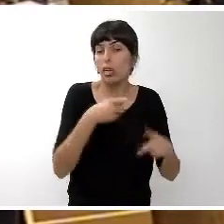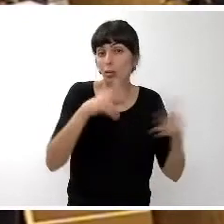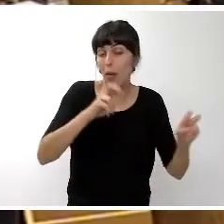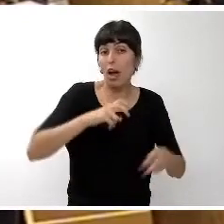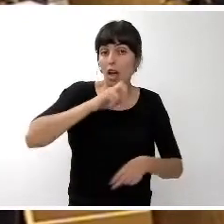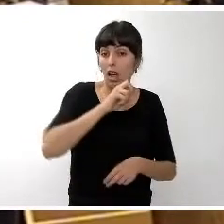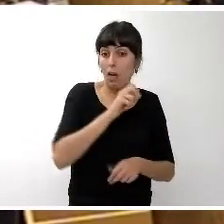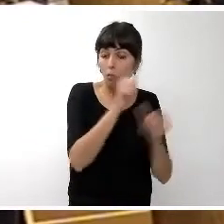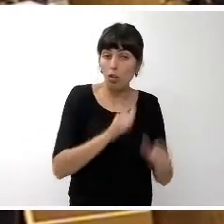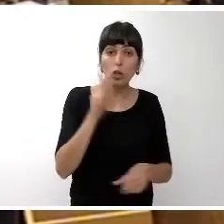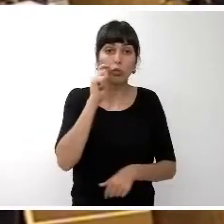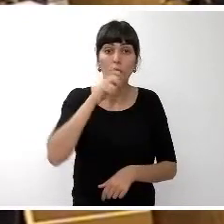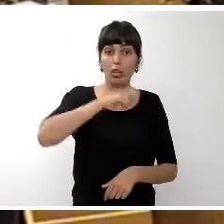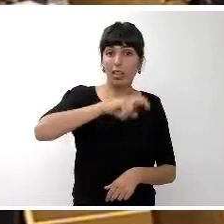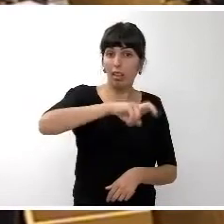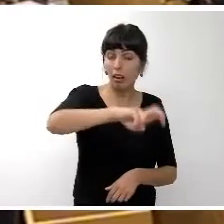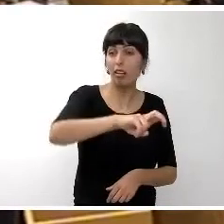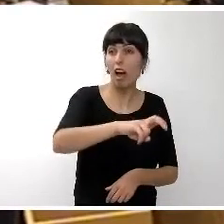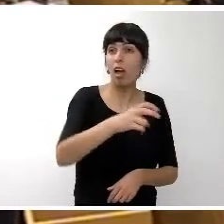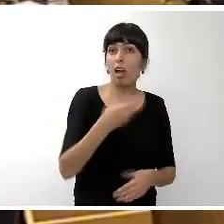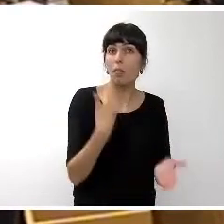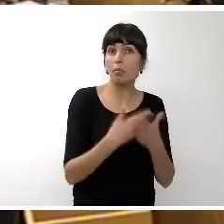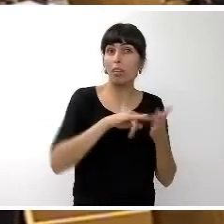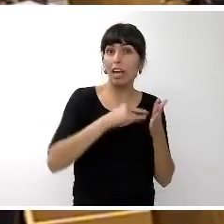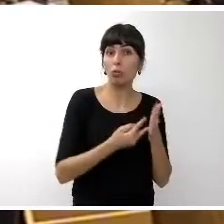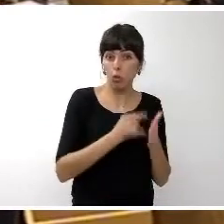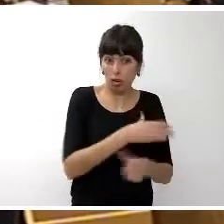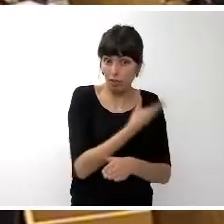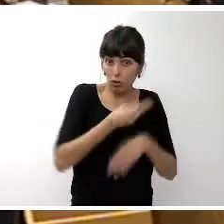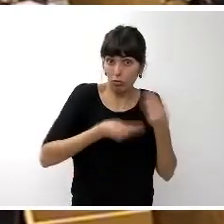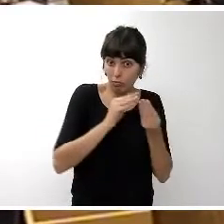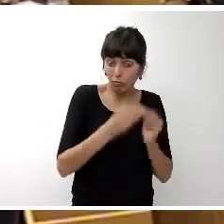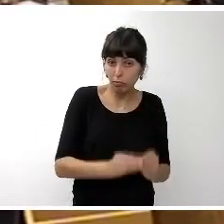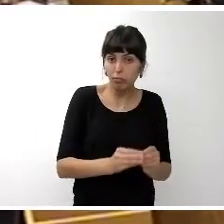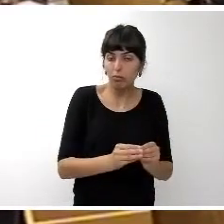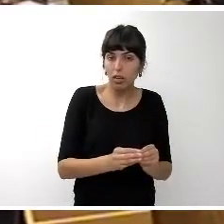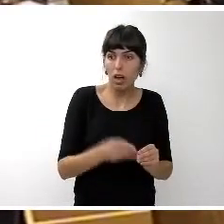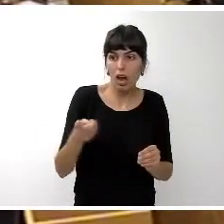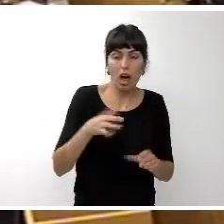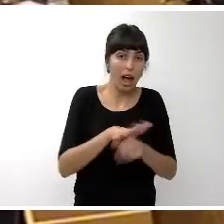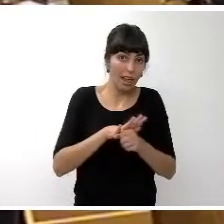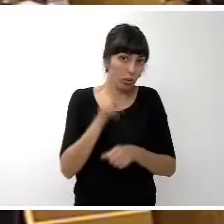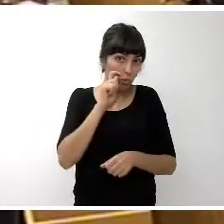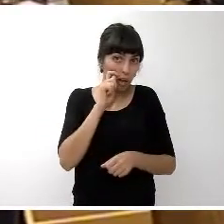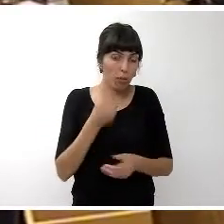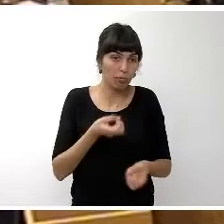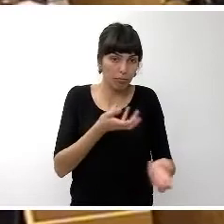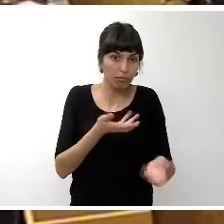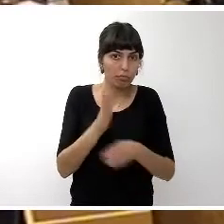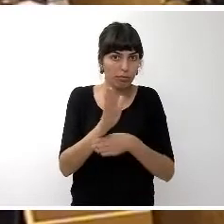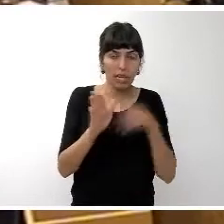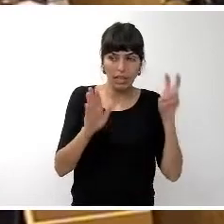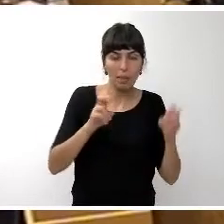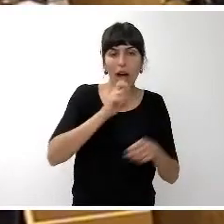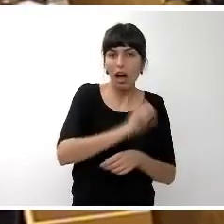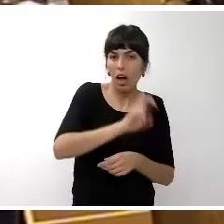importancia puso recientemente de manifiesto un estudio de este propio cabildo ¿no? del área de turismo ¿no? pero también para las personas